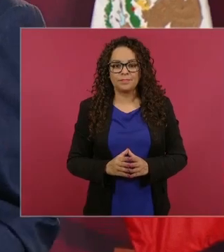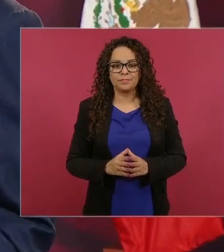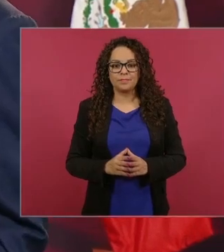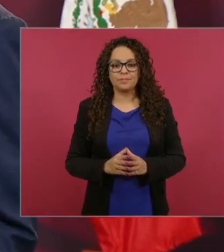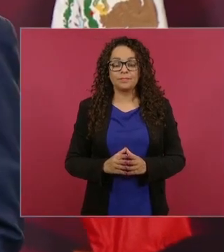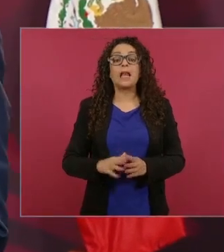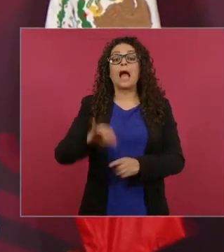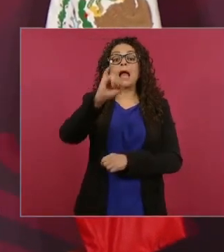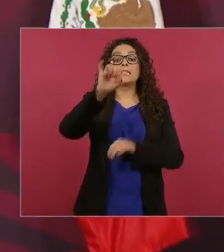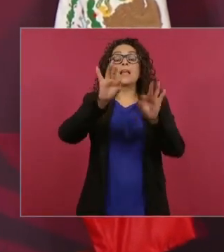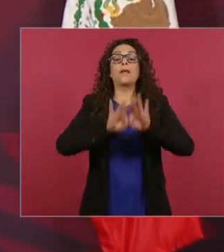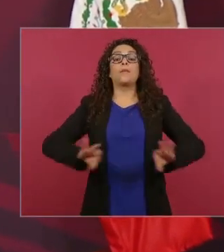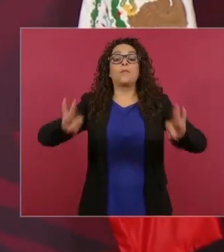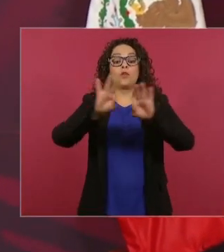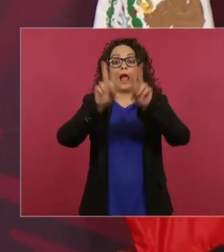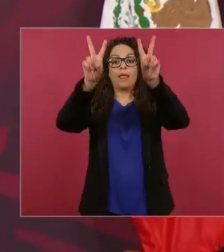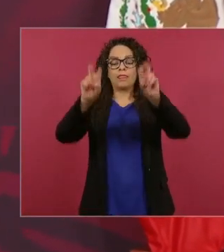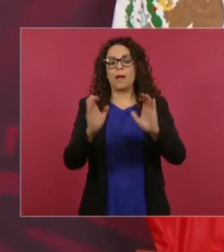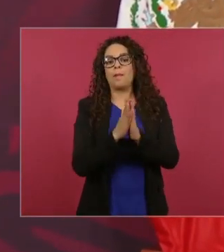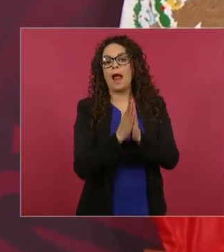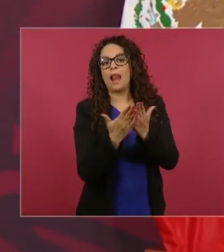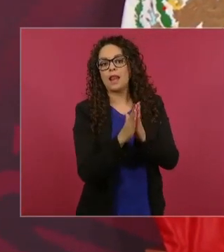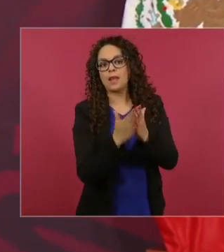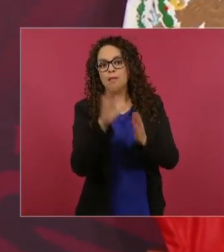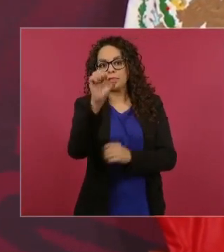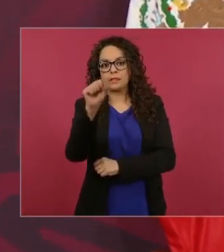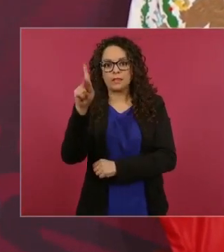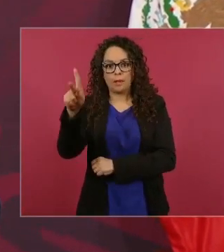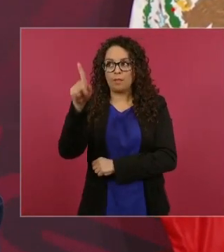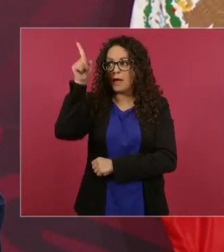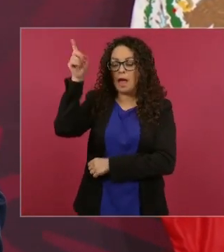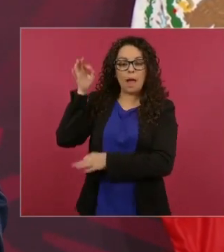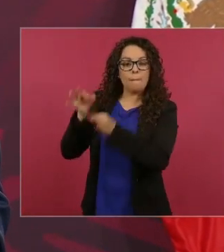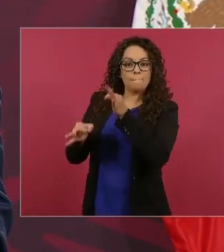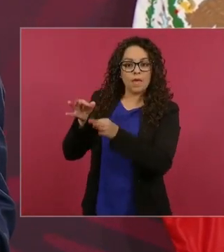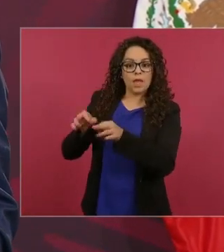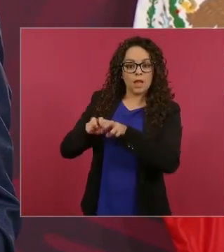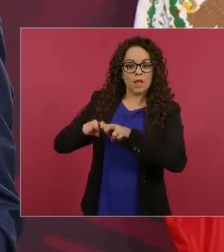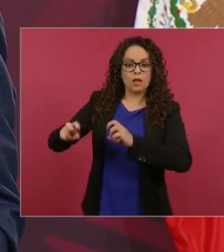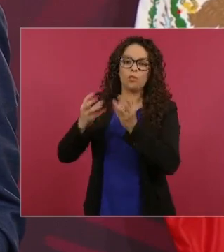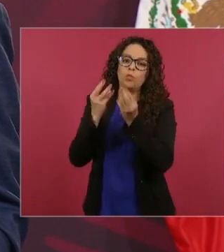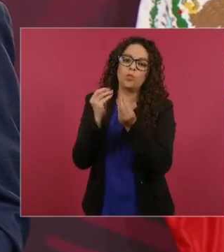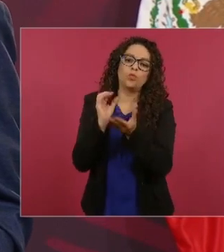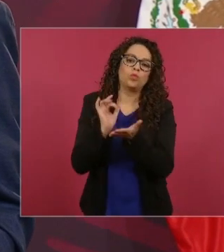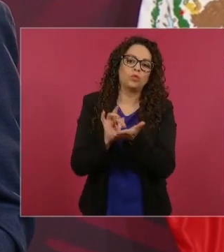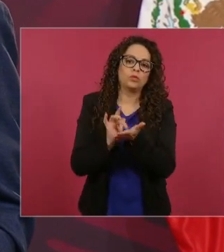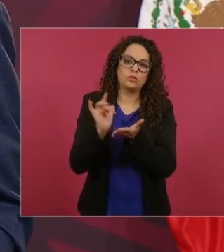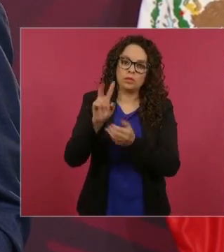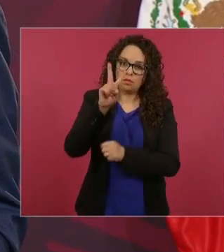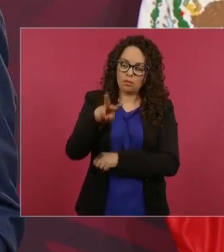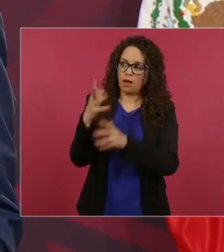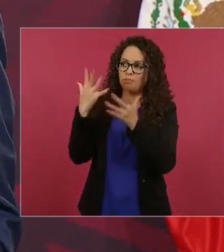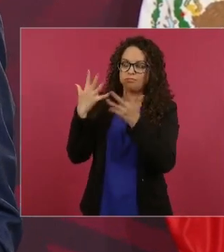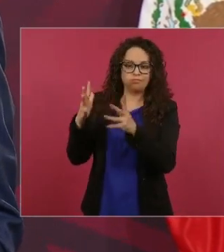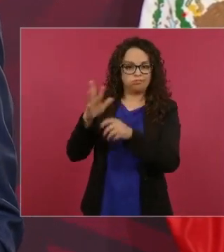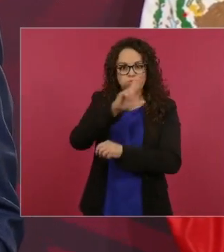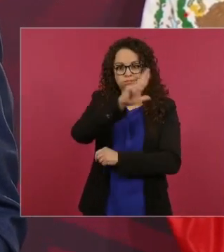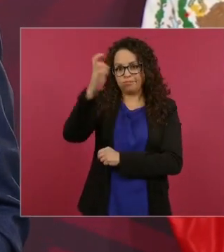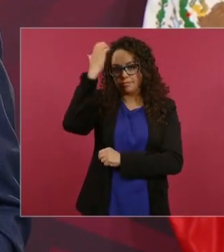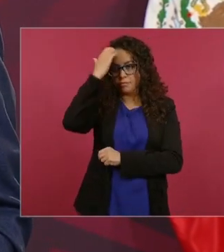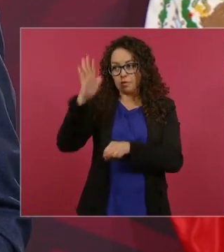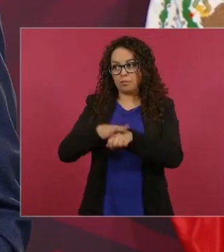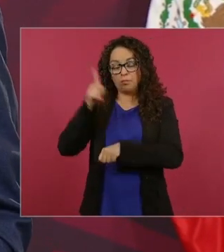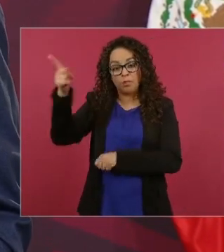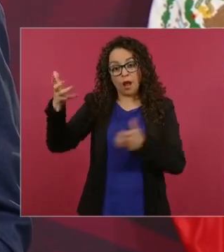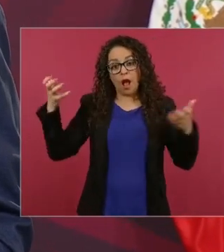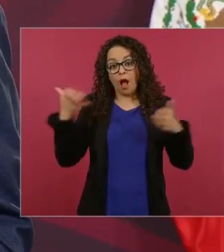texto muchas gracias a los ministros hay que reconocer cuando se actúa